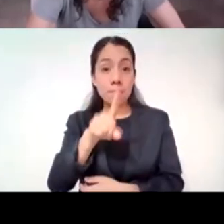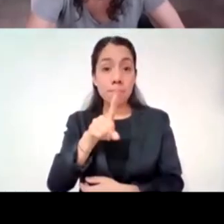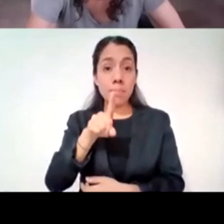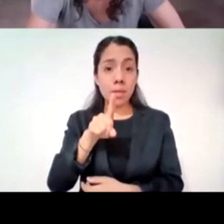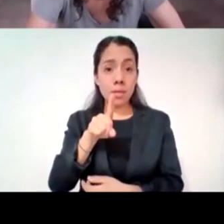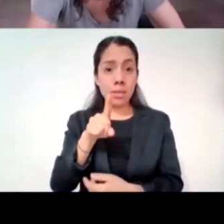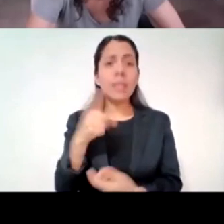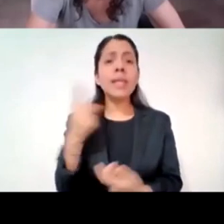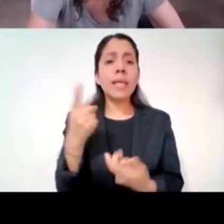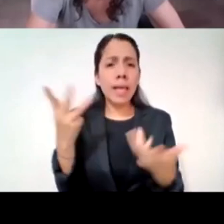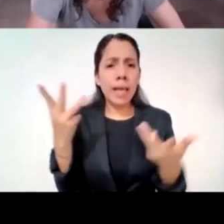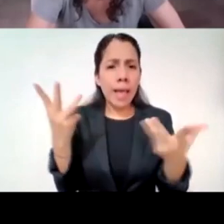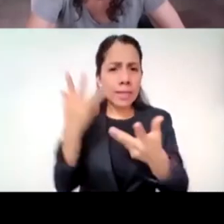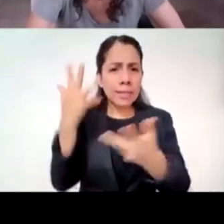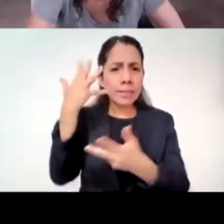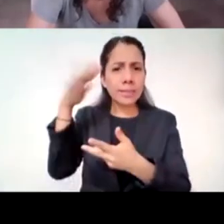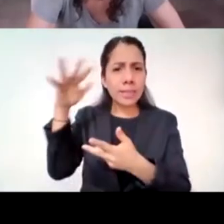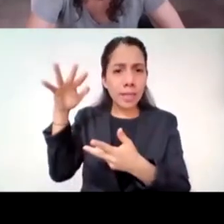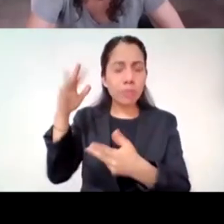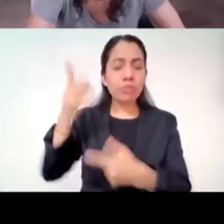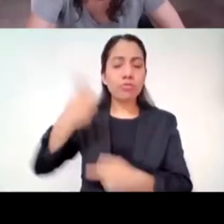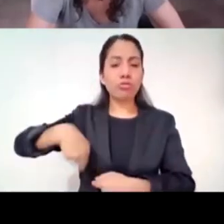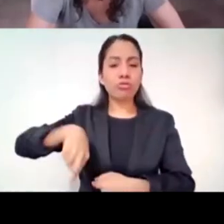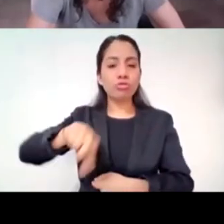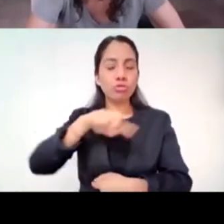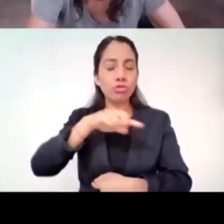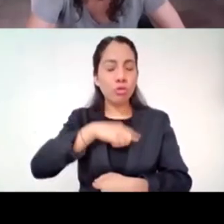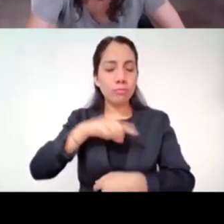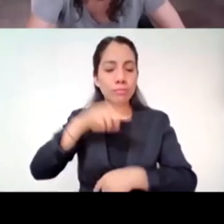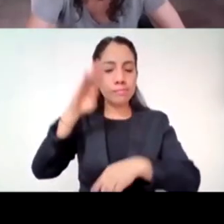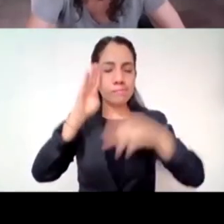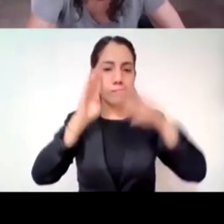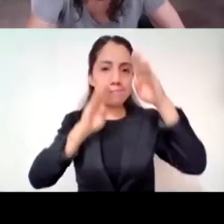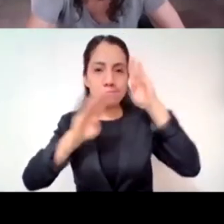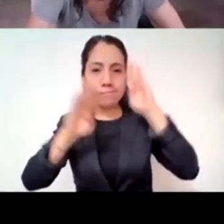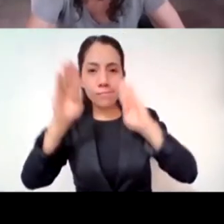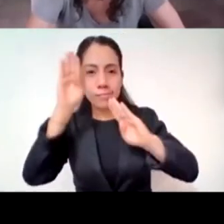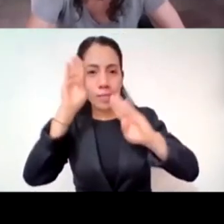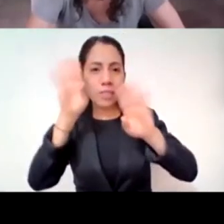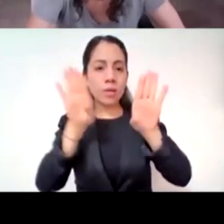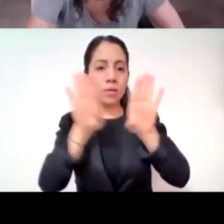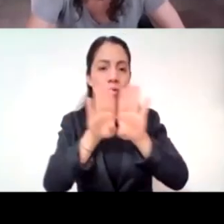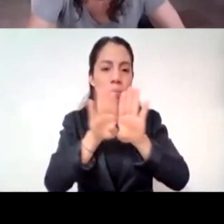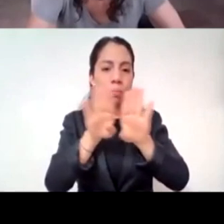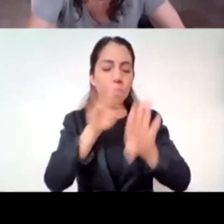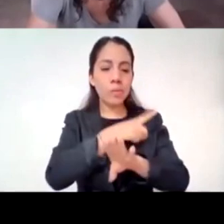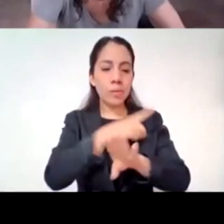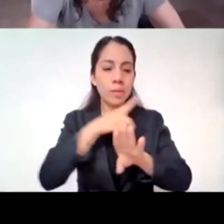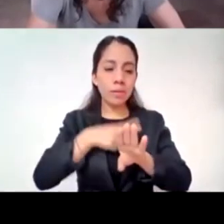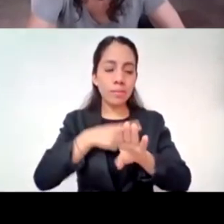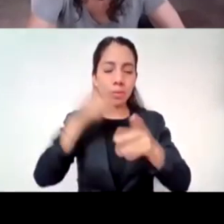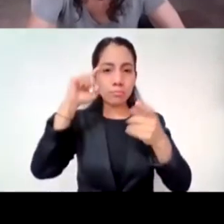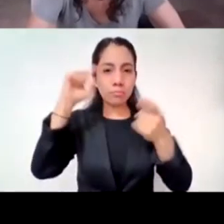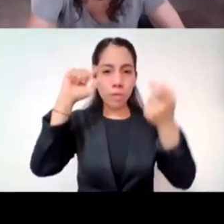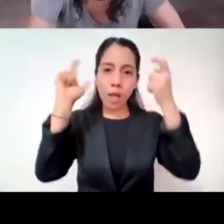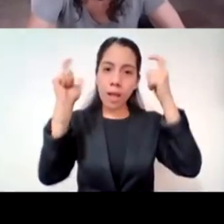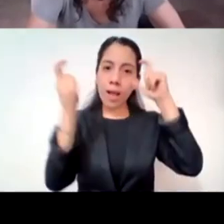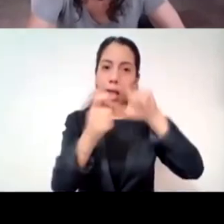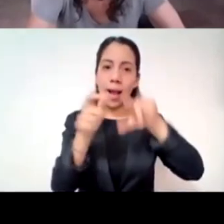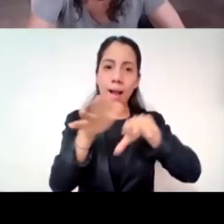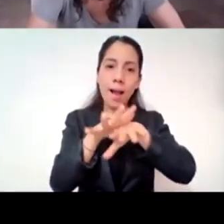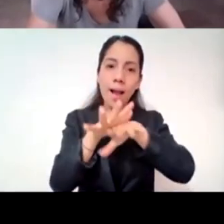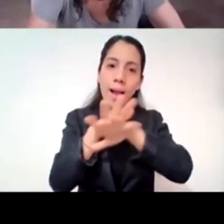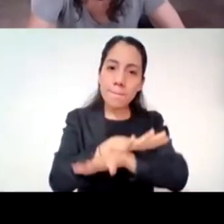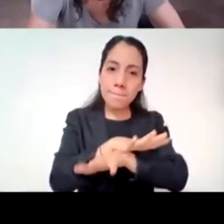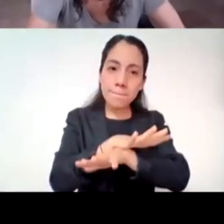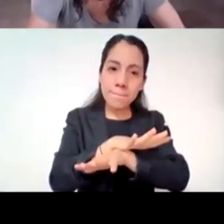reinterpretar, de interpretar lo que nos pasa de una manera mejor y distinta. Quizás empezando por mover